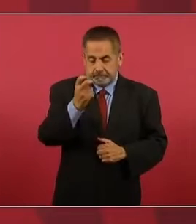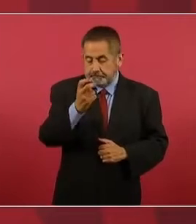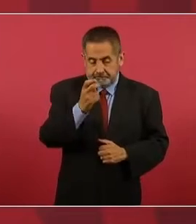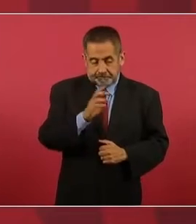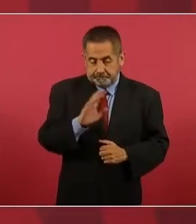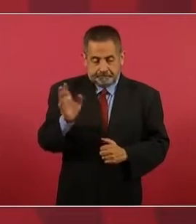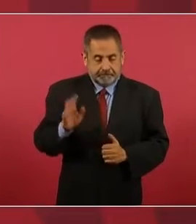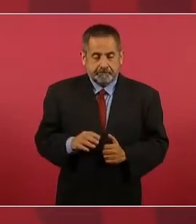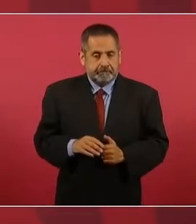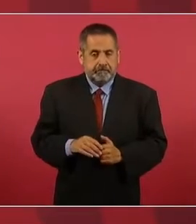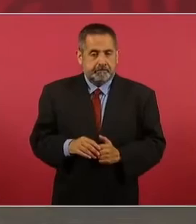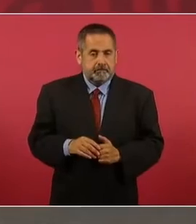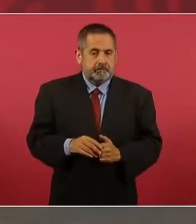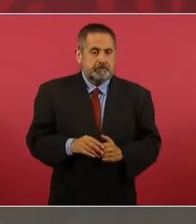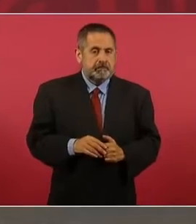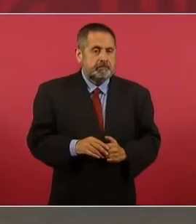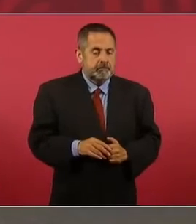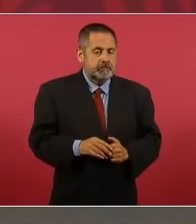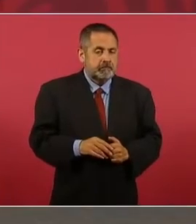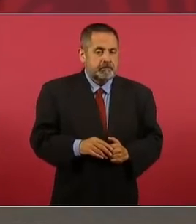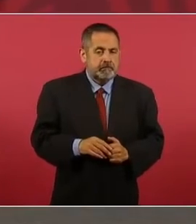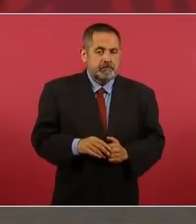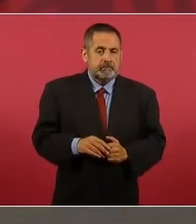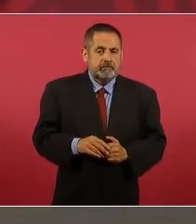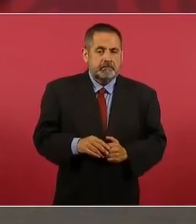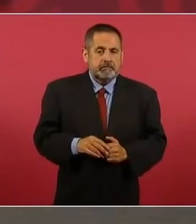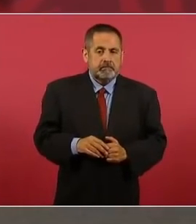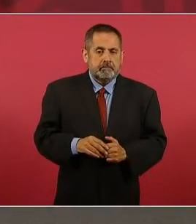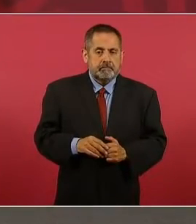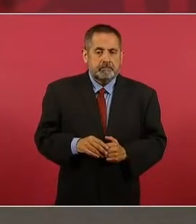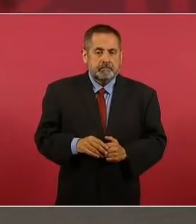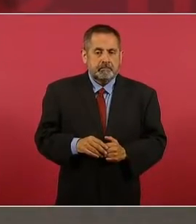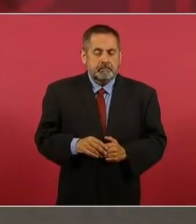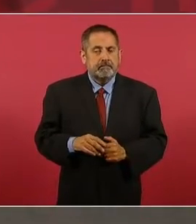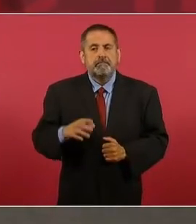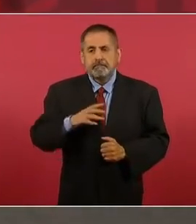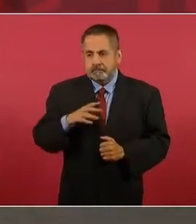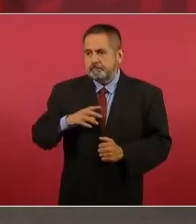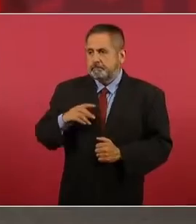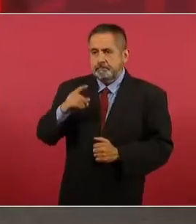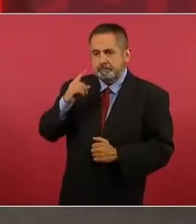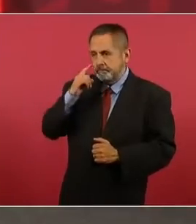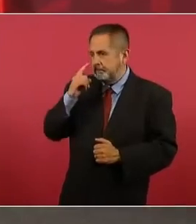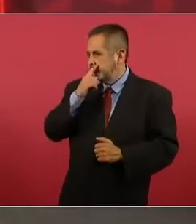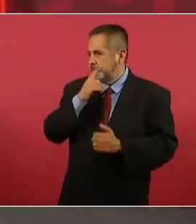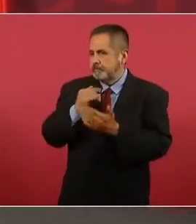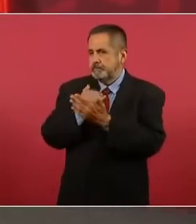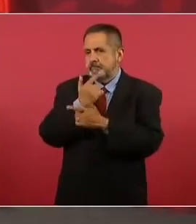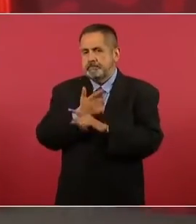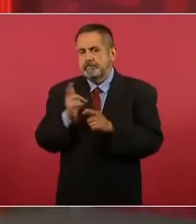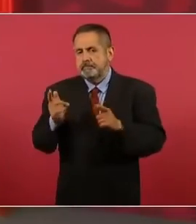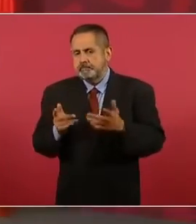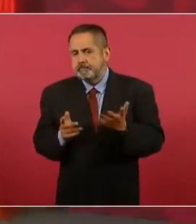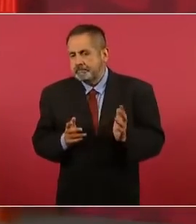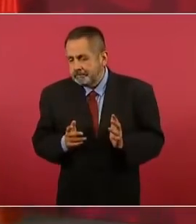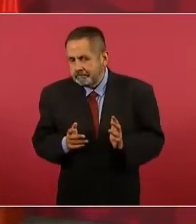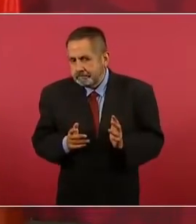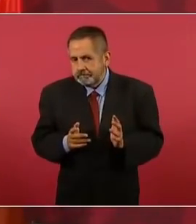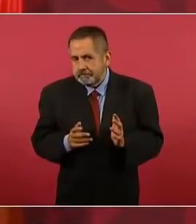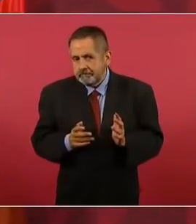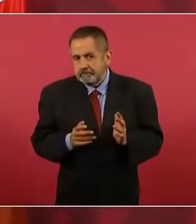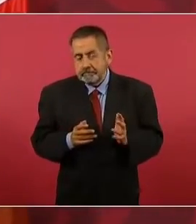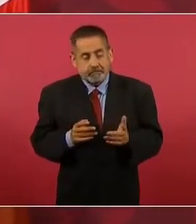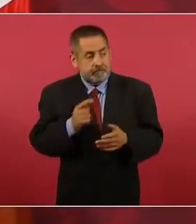hay democracia a pesar de